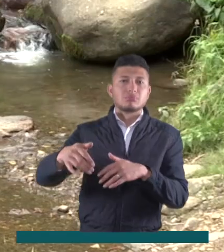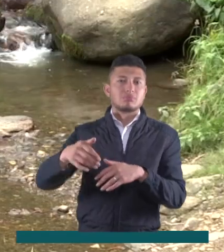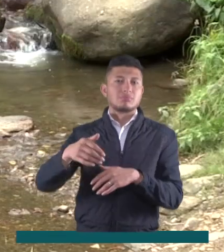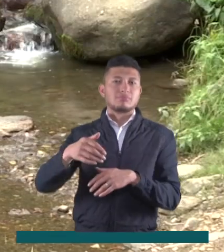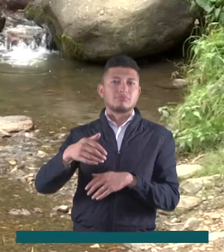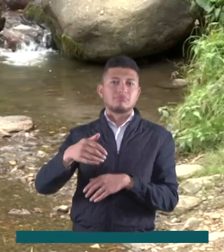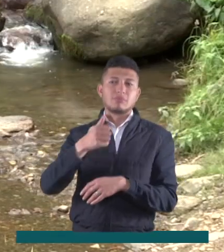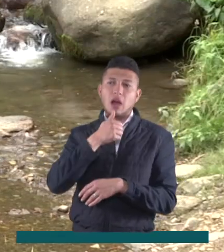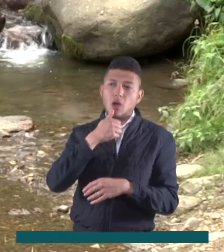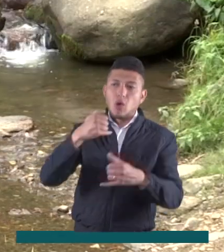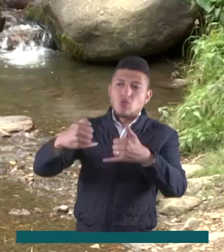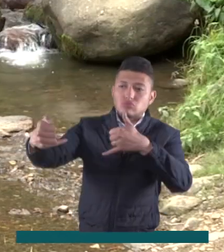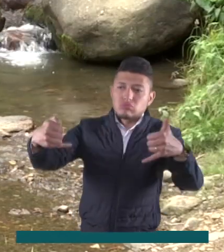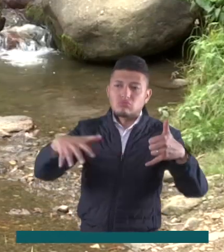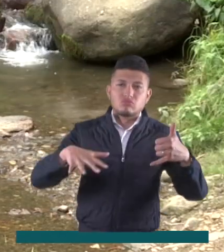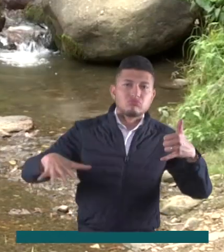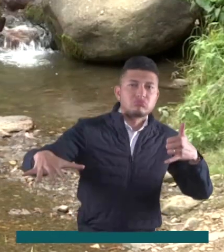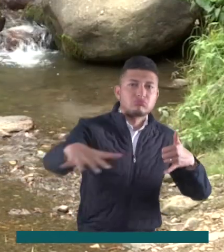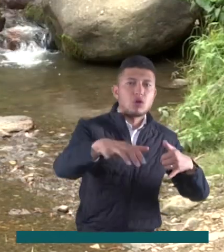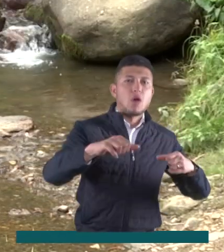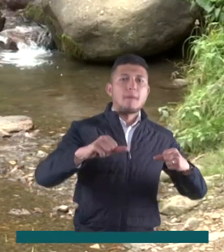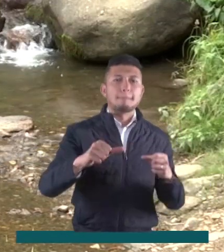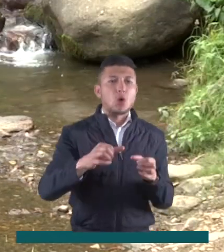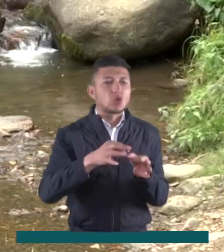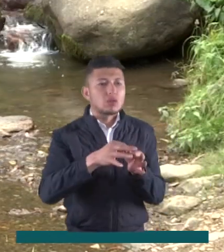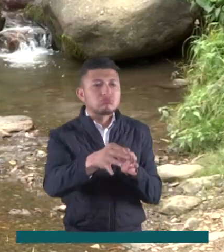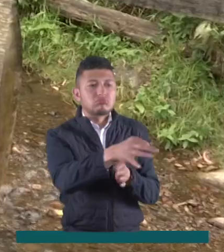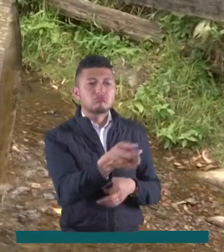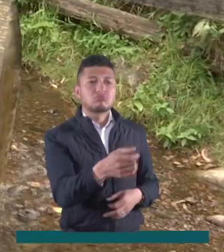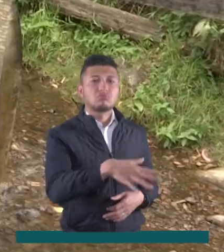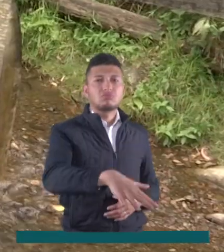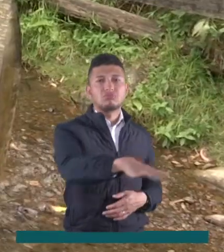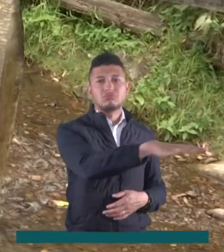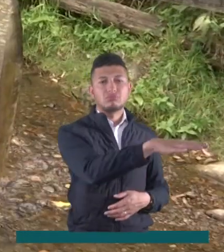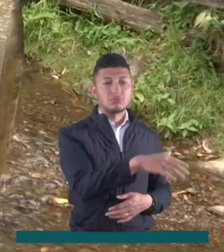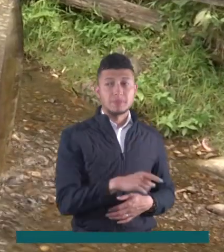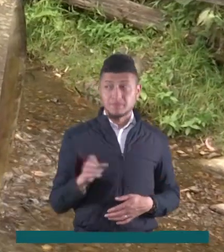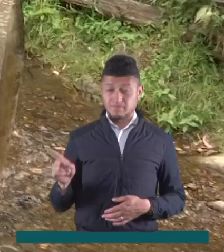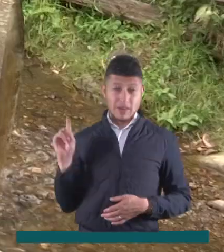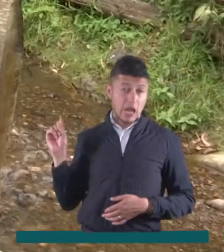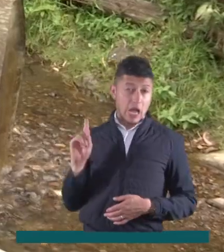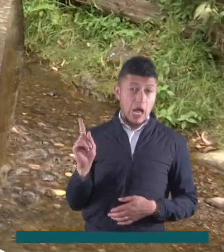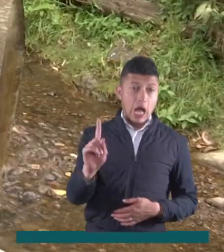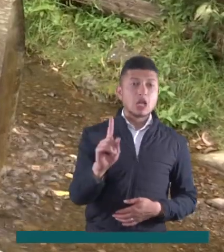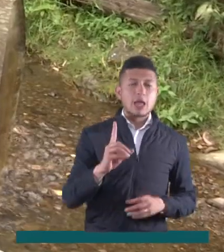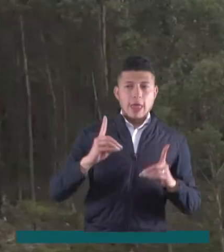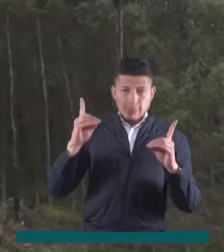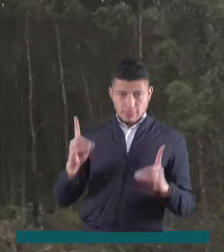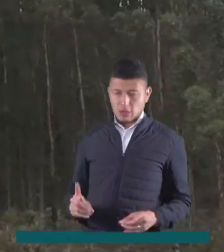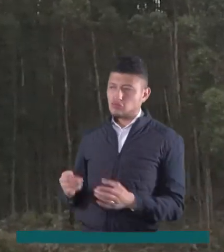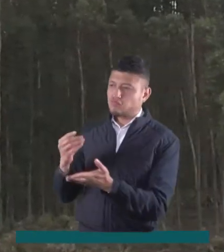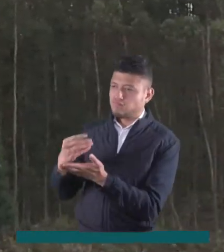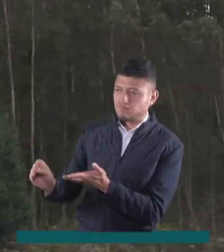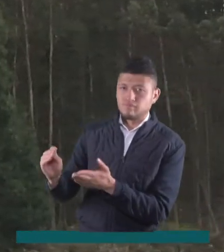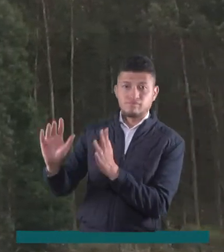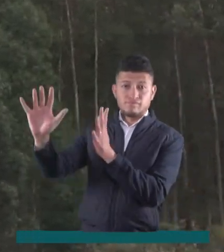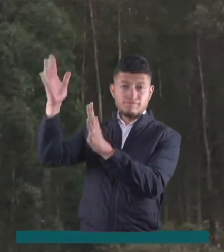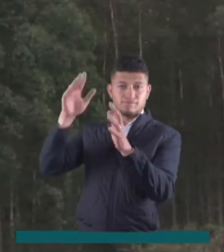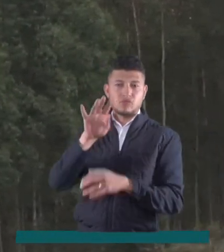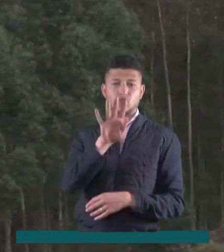de recarga hídrica de toda la sabana de Bogotá. Por esta razón, desde hace varios años se tomó la decisión de adquirir